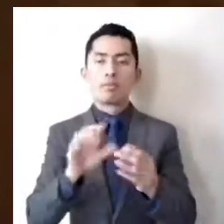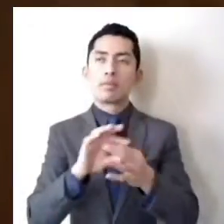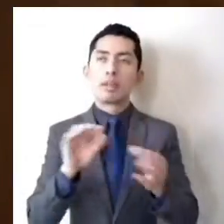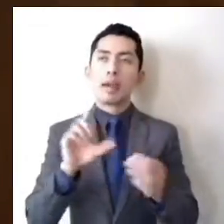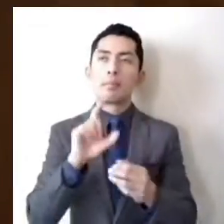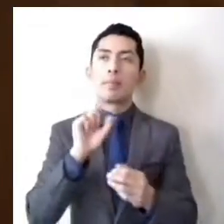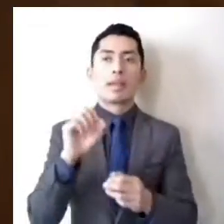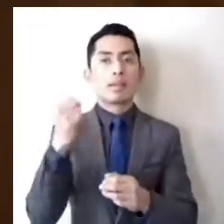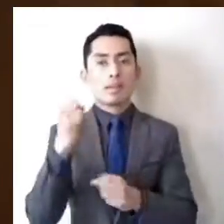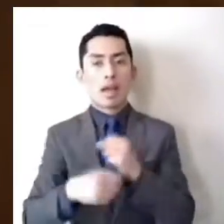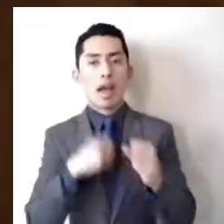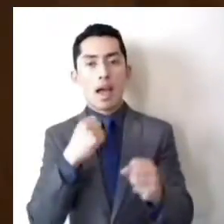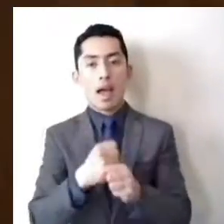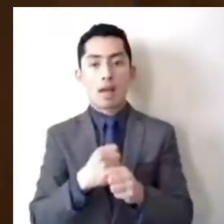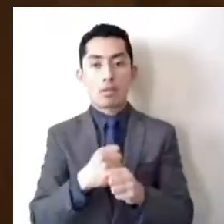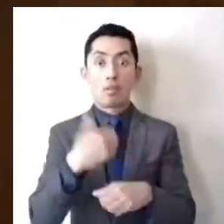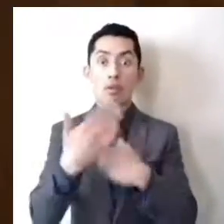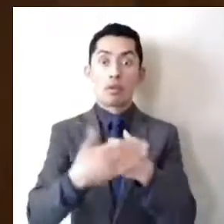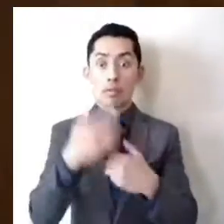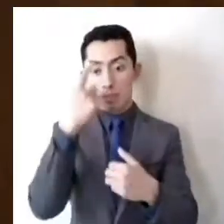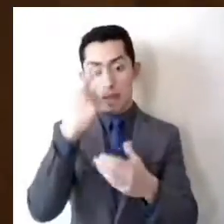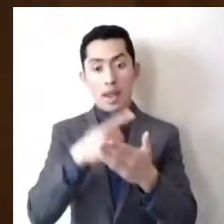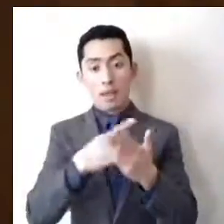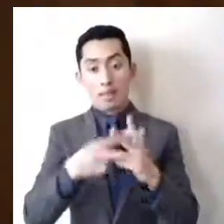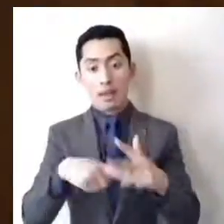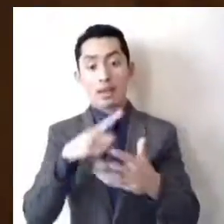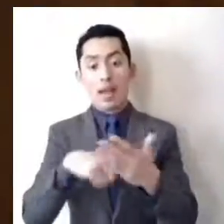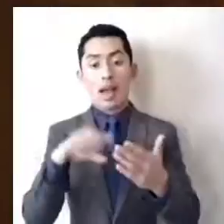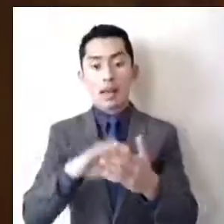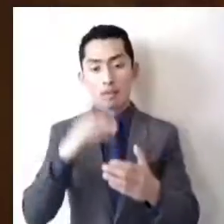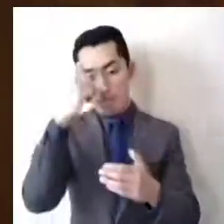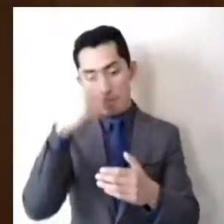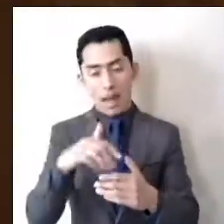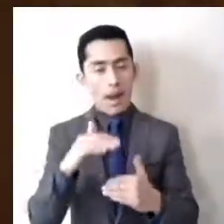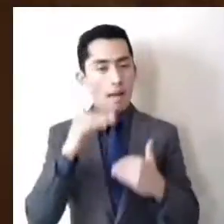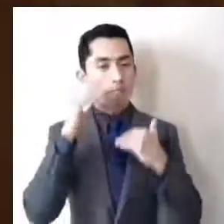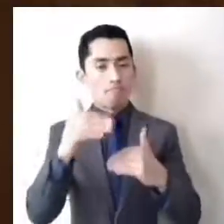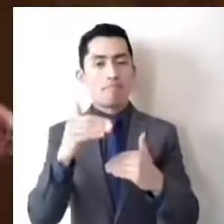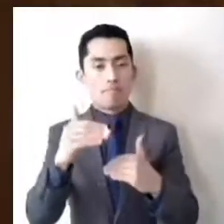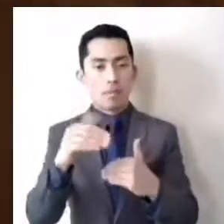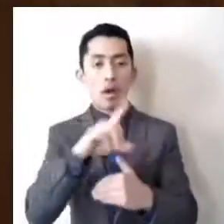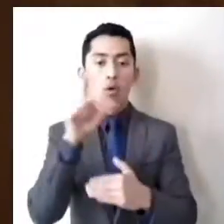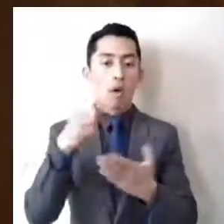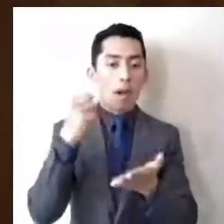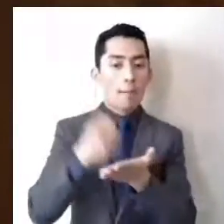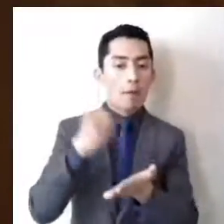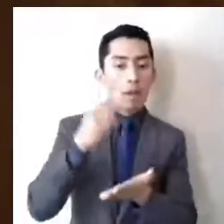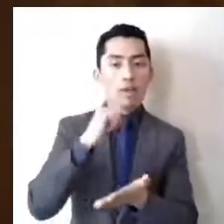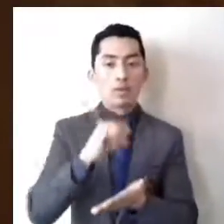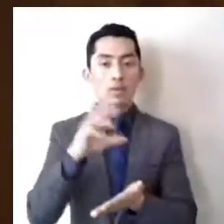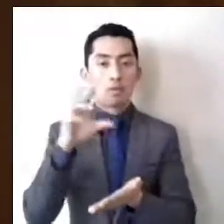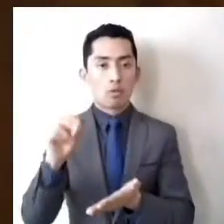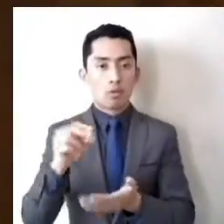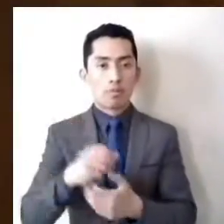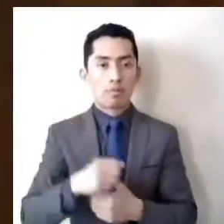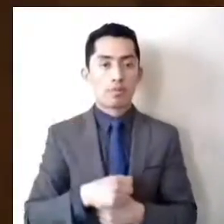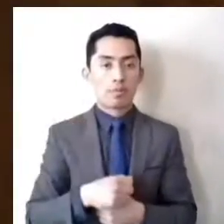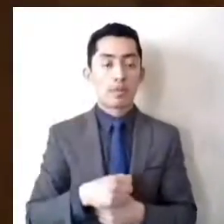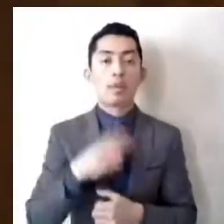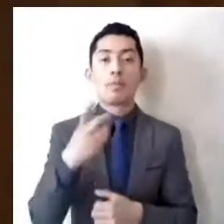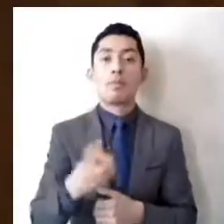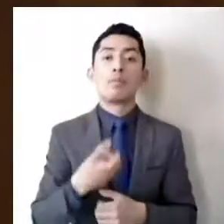año previo a la elección como la fecha límite para aprobarla. Por lo anterior,